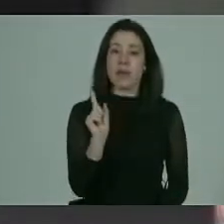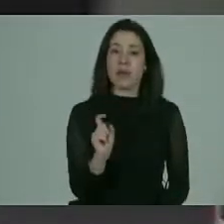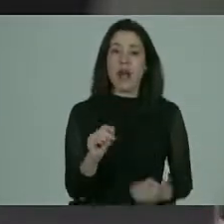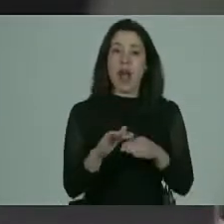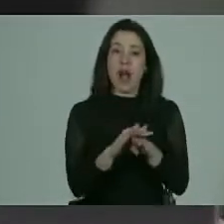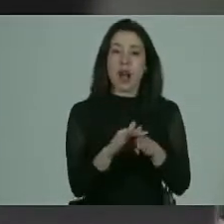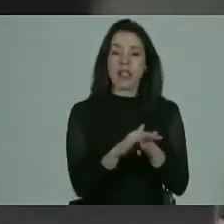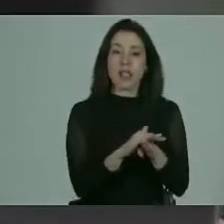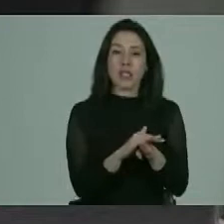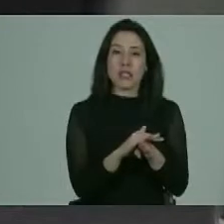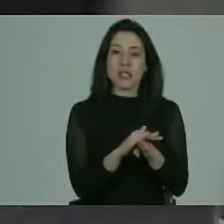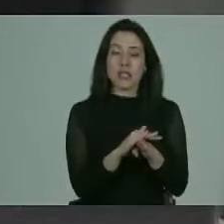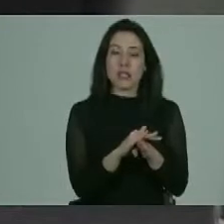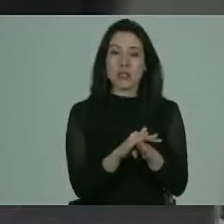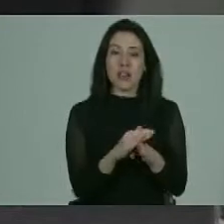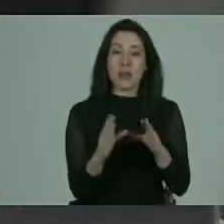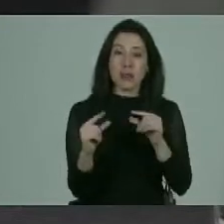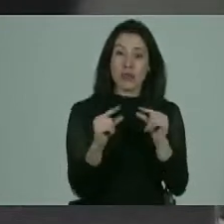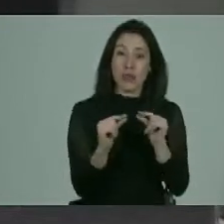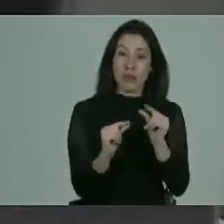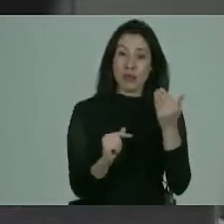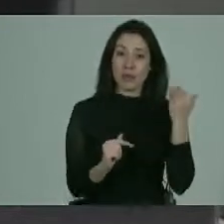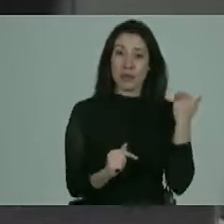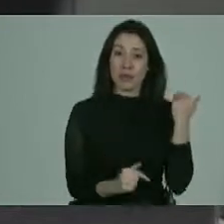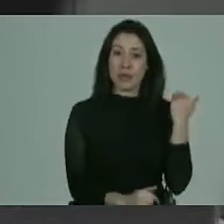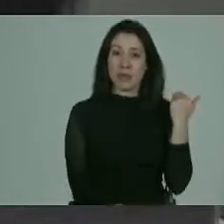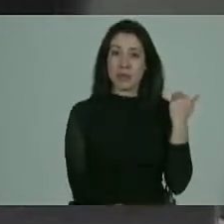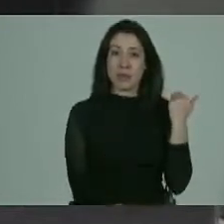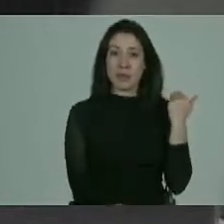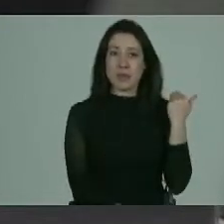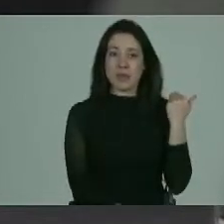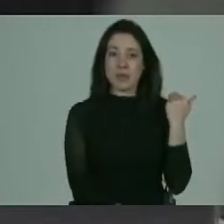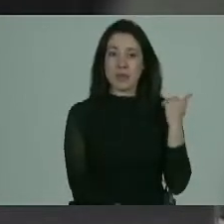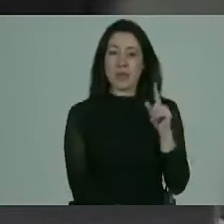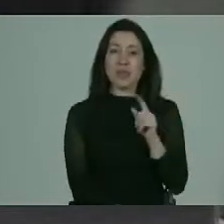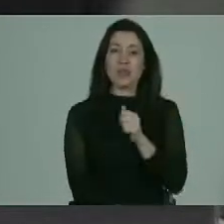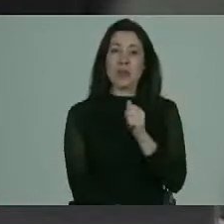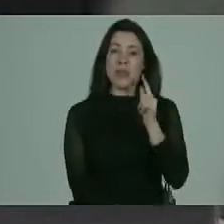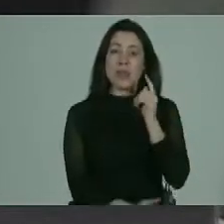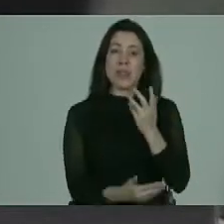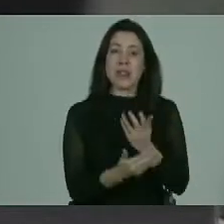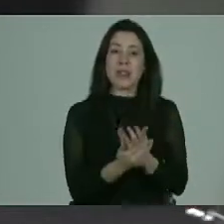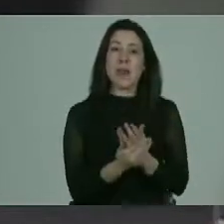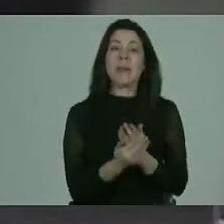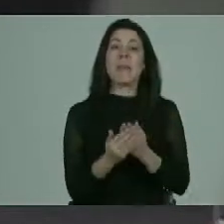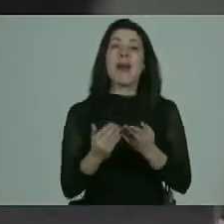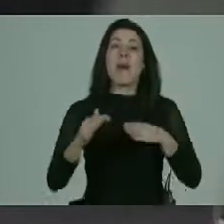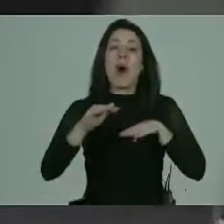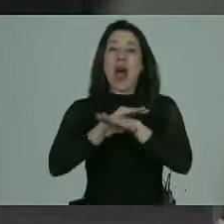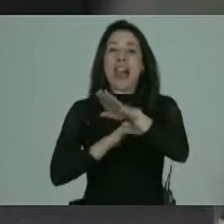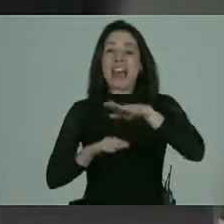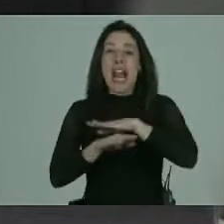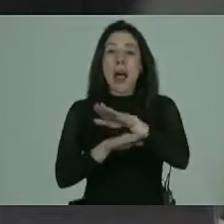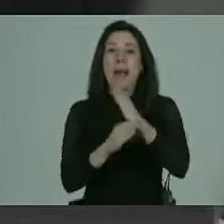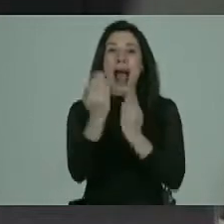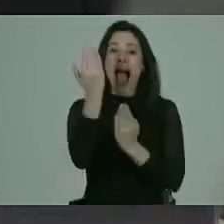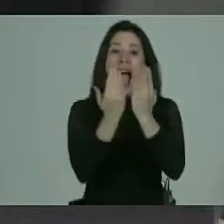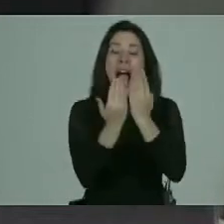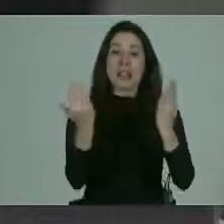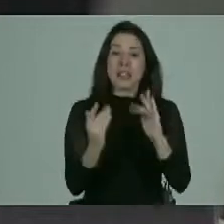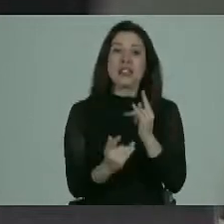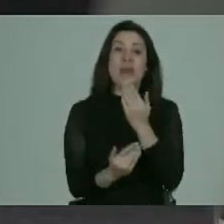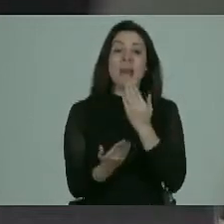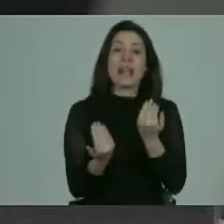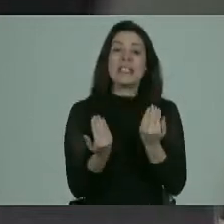accesibilidad como lo comentaba más un tiempo atrás no consta solamente de las rampas y los ascensores sino que también den acceso óptimo a la